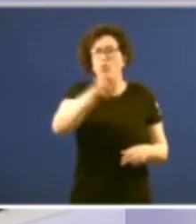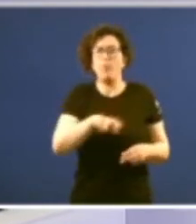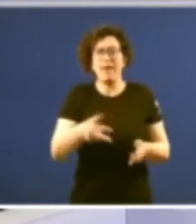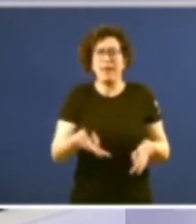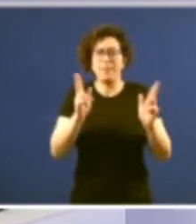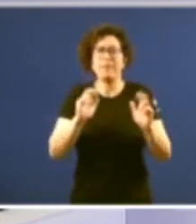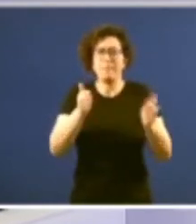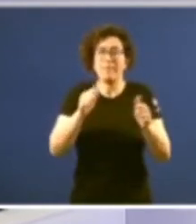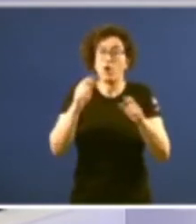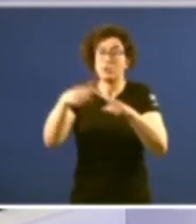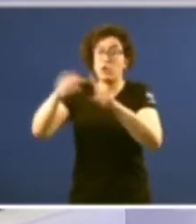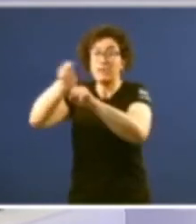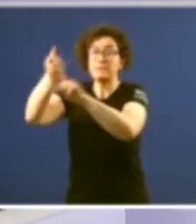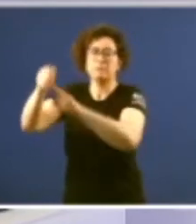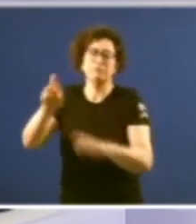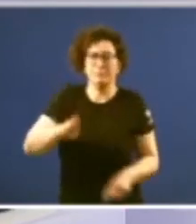nova conquista